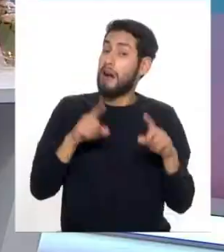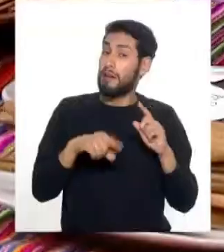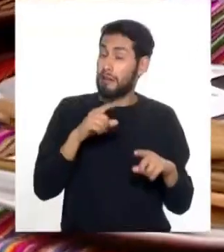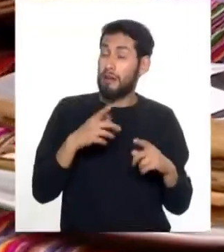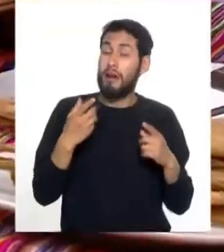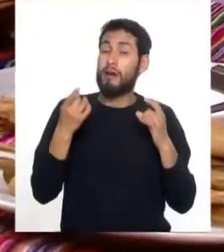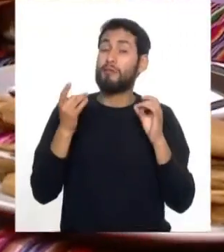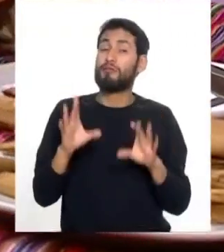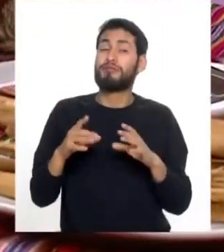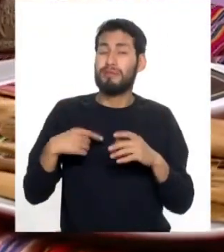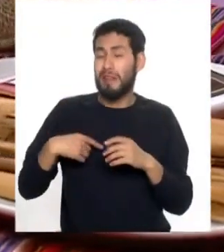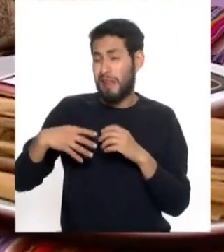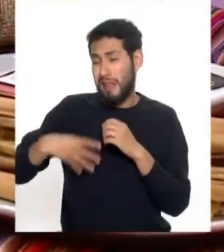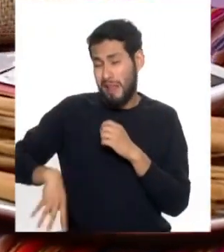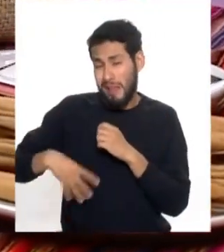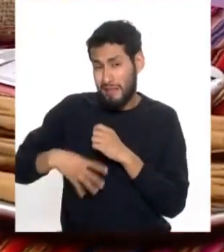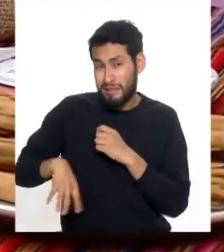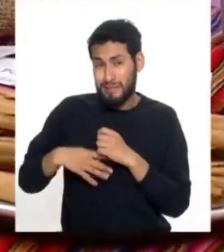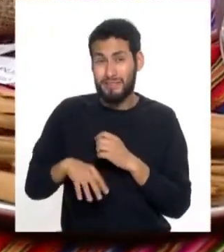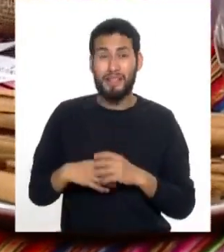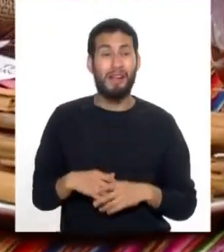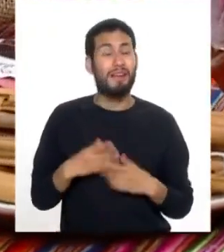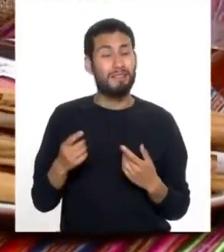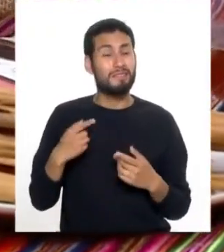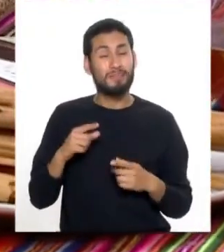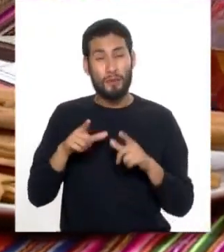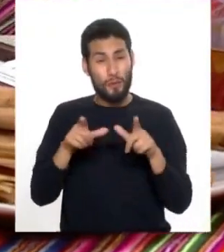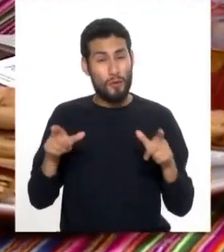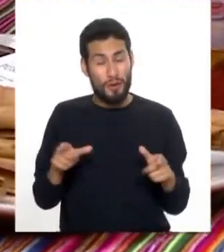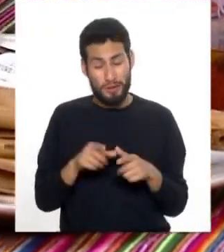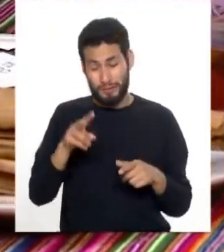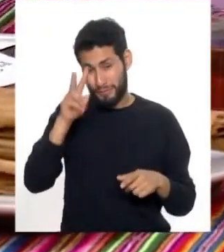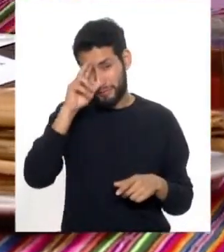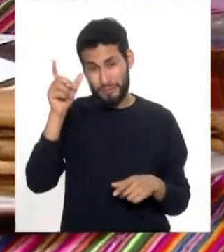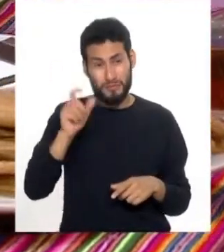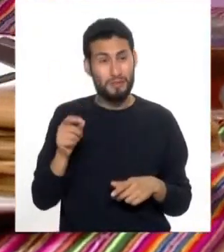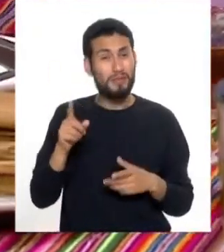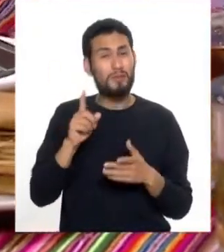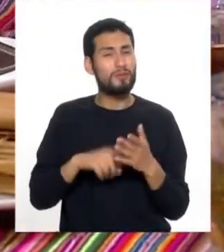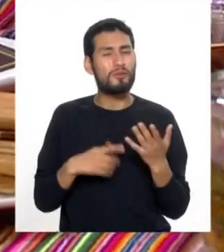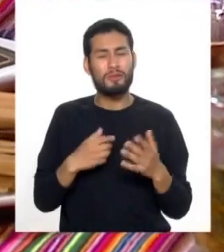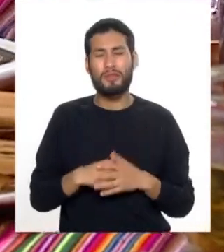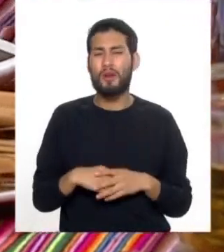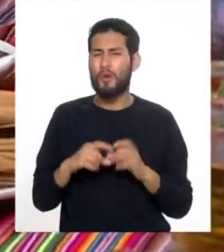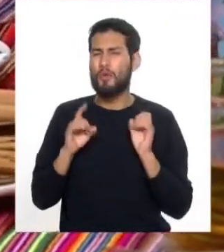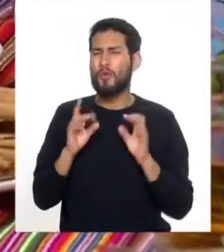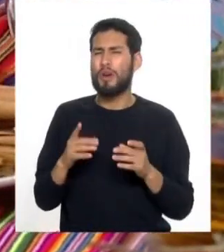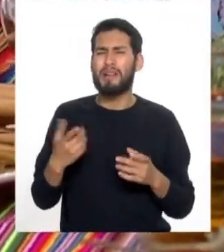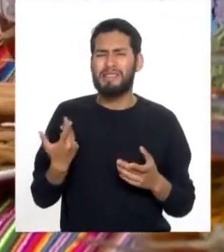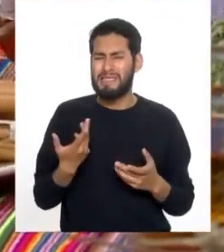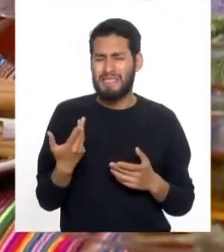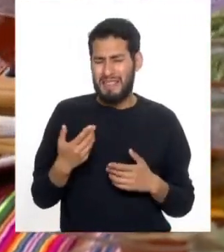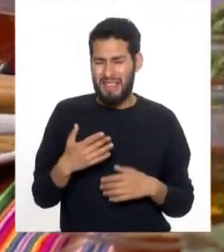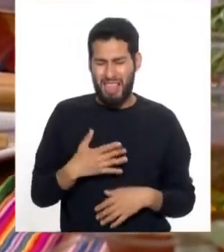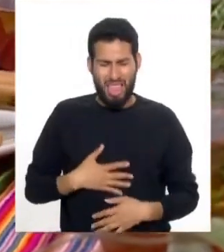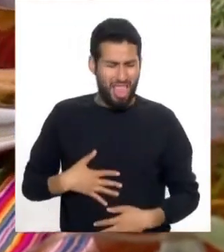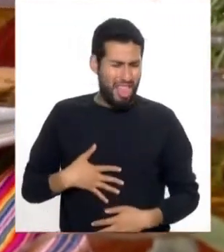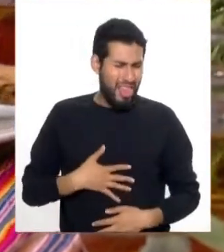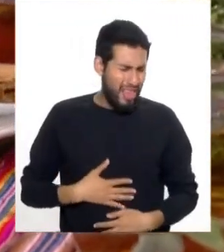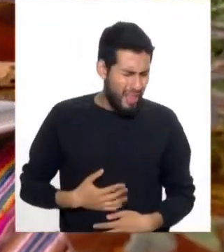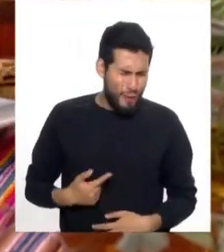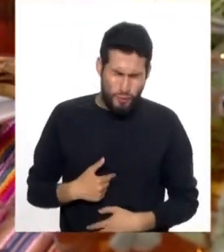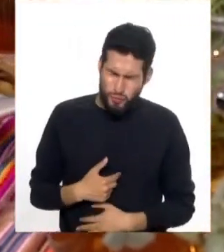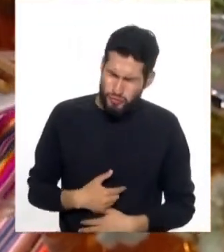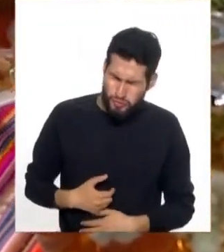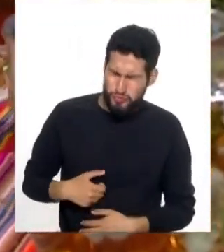diarreicos. Nos hemos enterado por ahí que en algunos de los lugares del Perú están sucediendo algunos episodios desagradables. Caramba, aquí no le